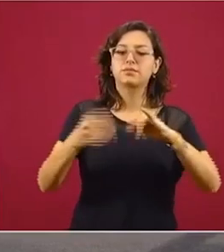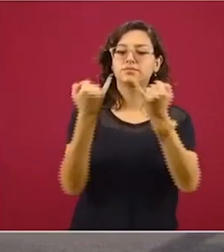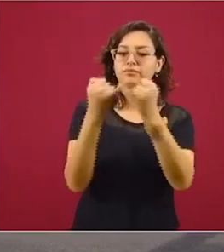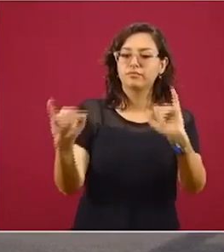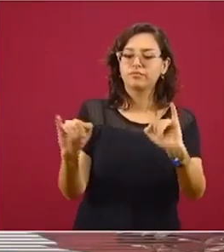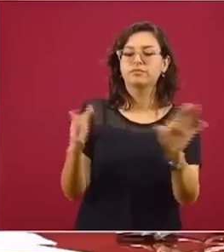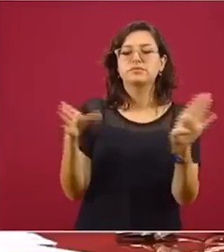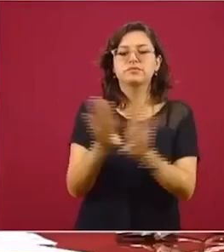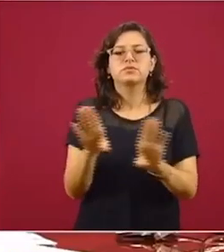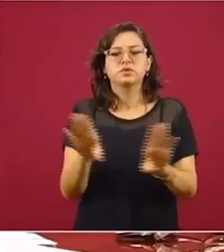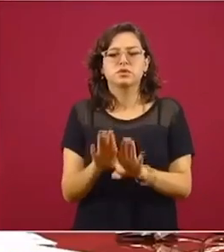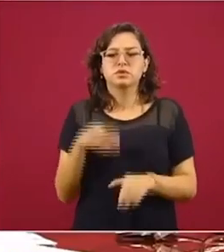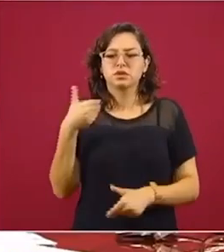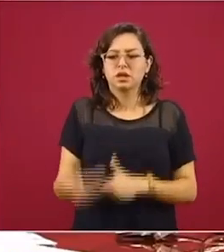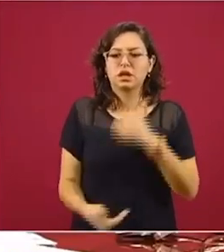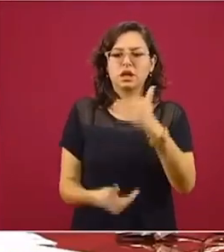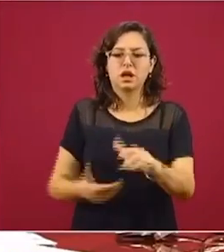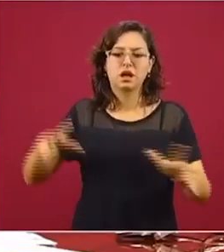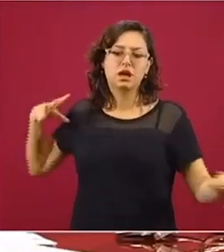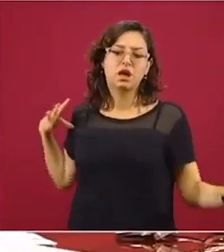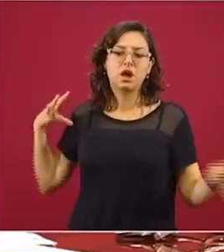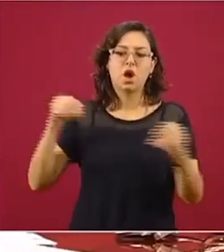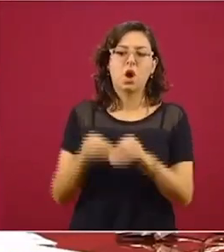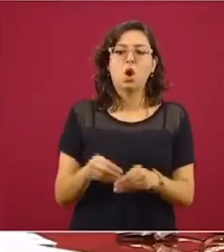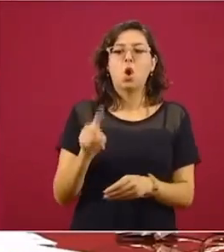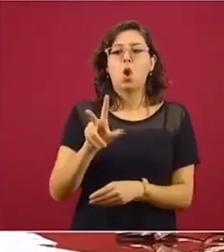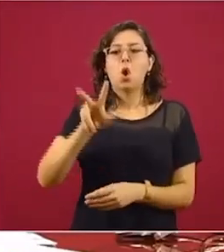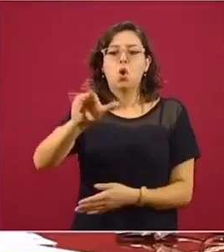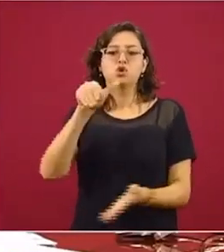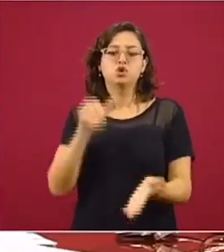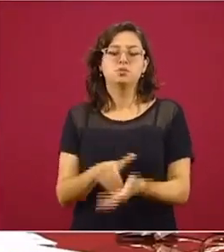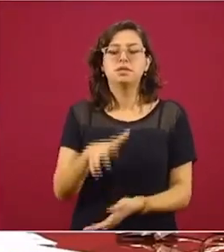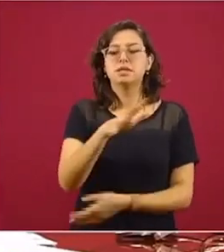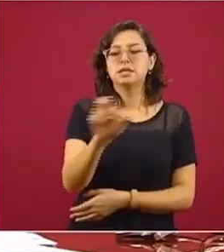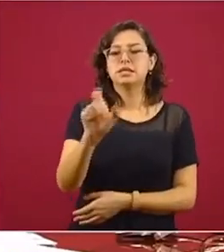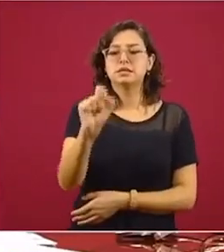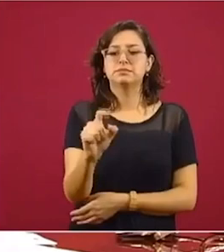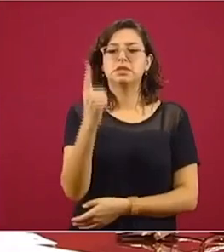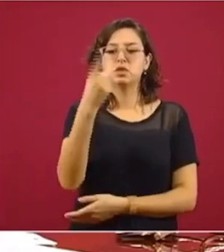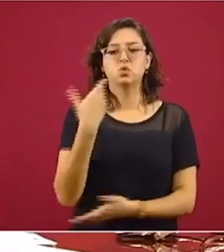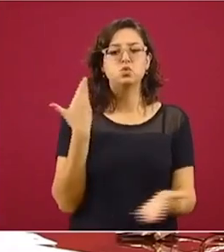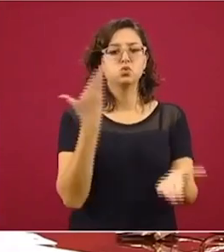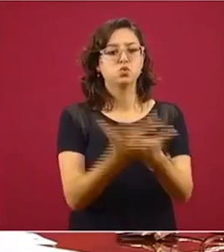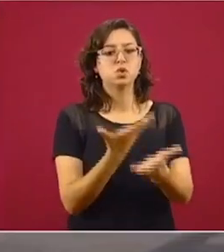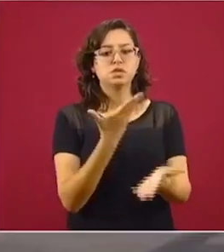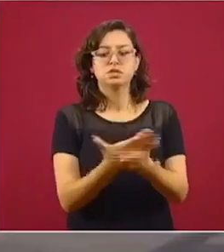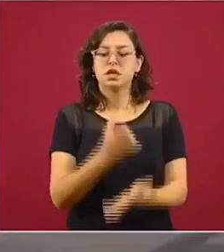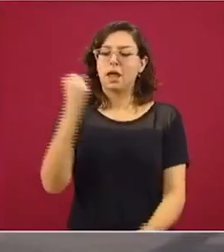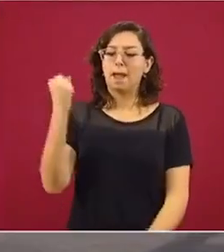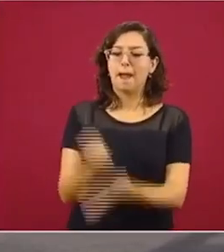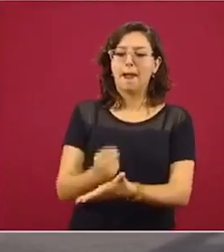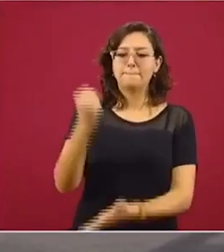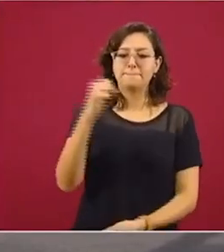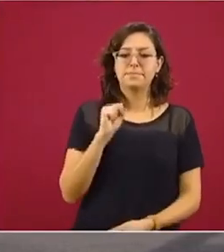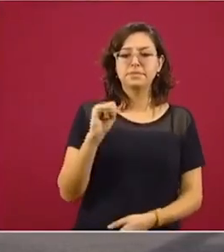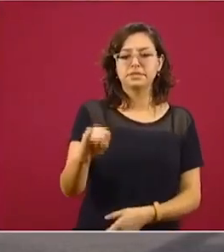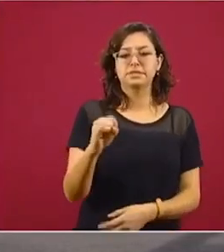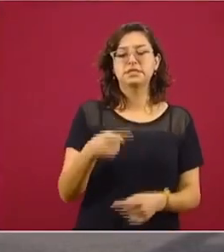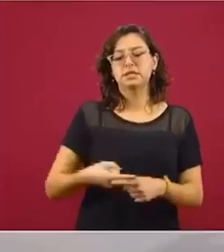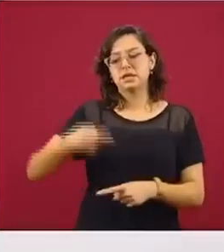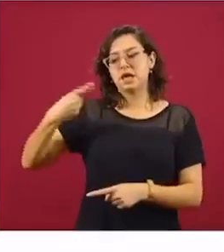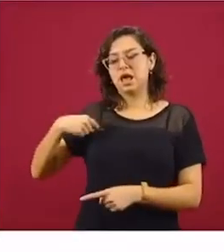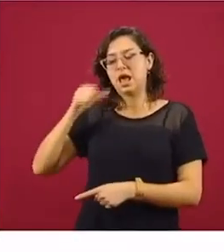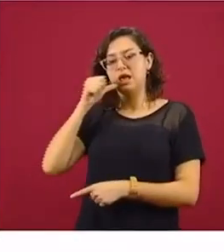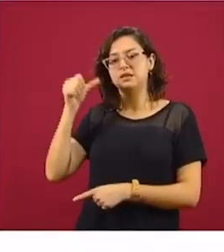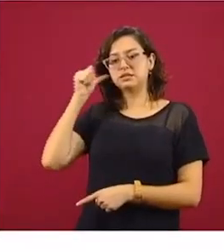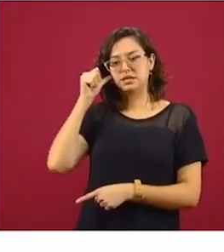Tenemos ya el día de hoy ocho mil 521 solicitudes ya aprobadas, 409 más que el día anterior.